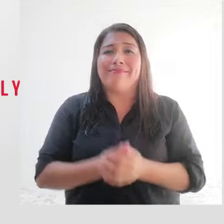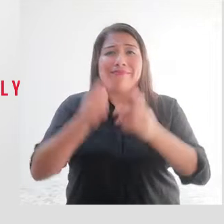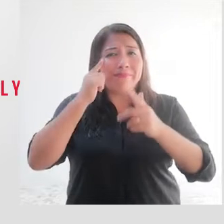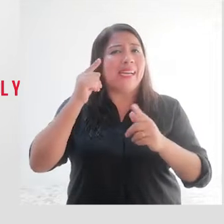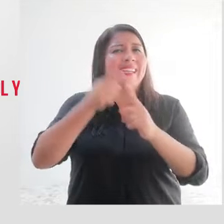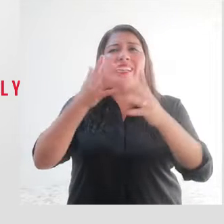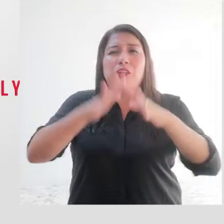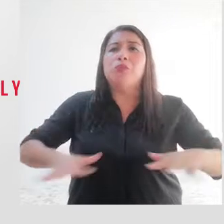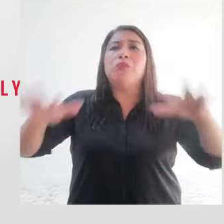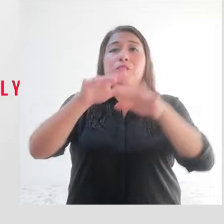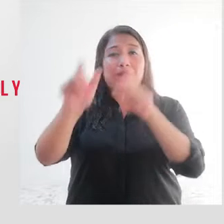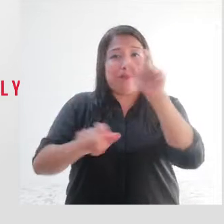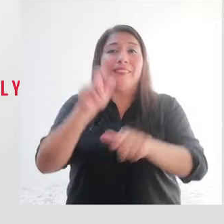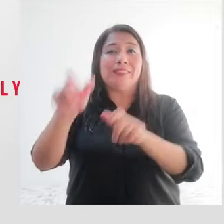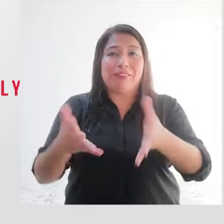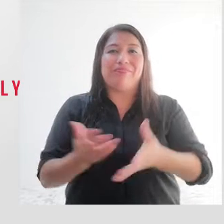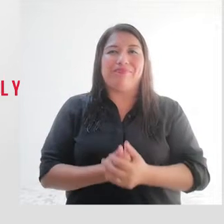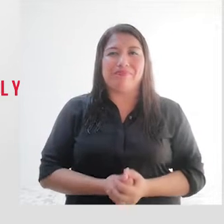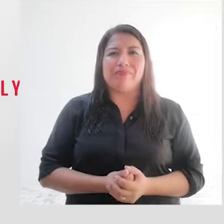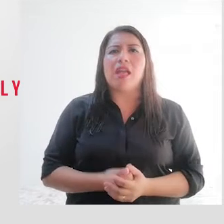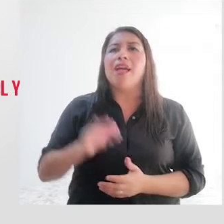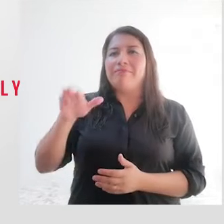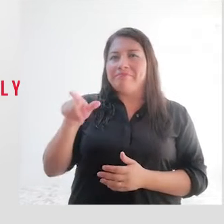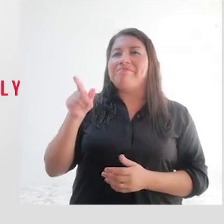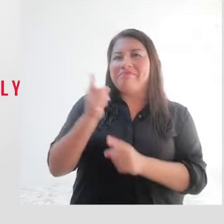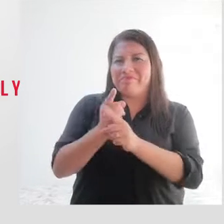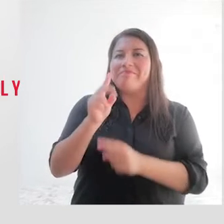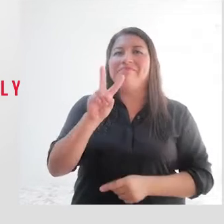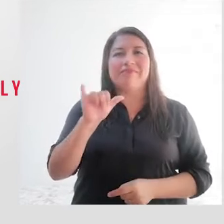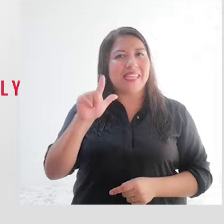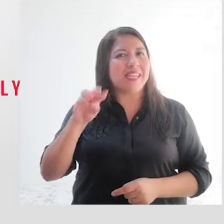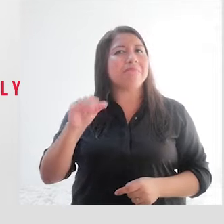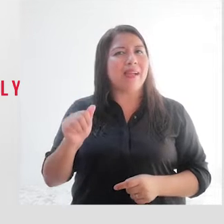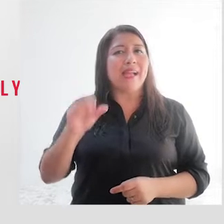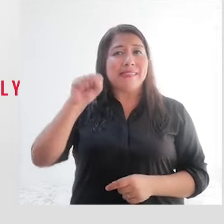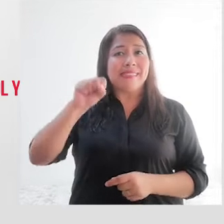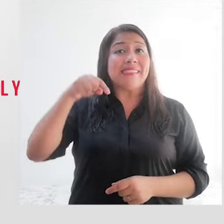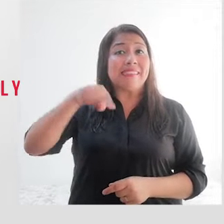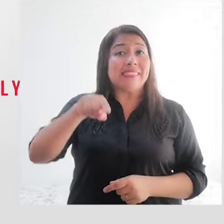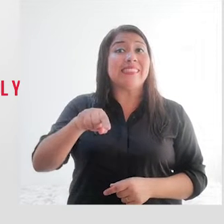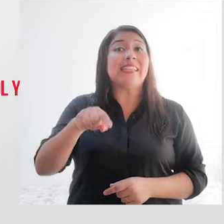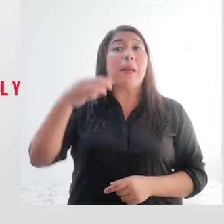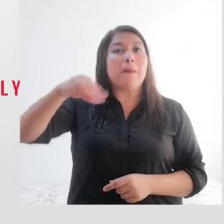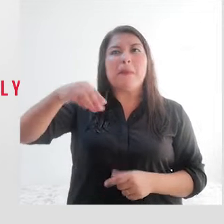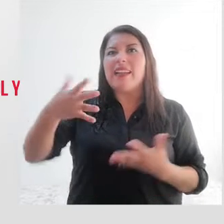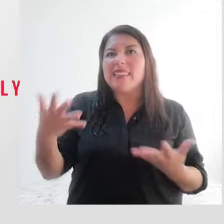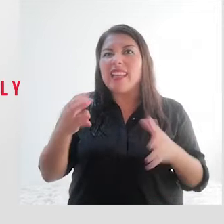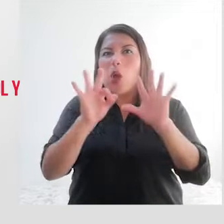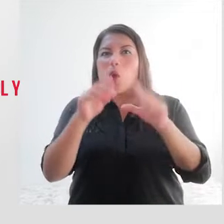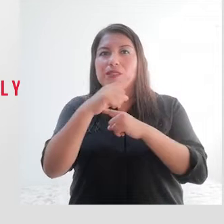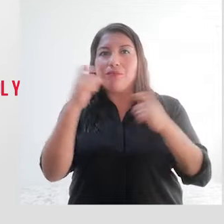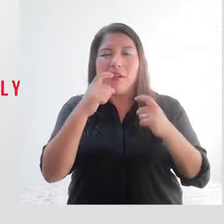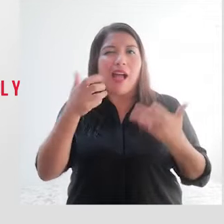esto para todas las personas. Así es, Vilma, justamente este martes 8 se